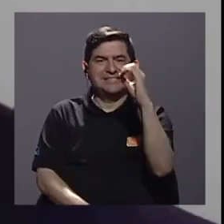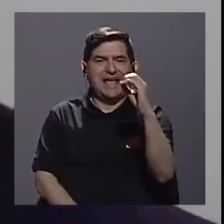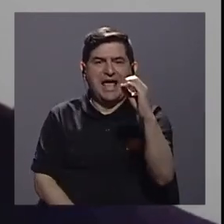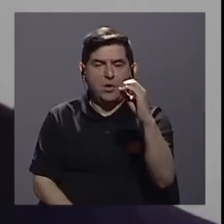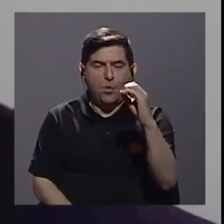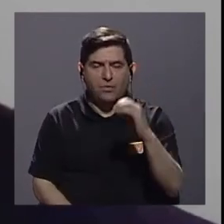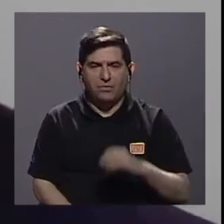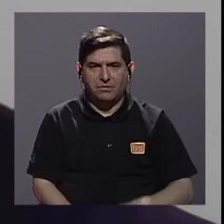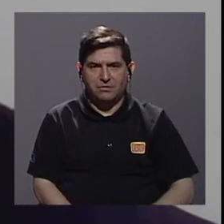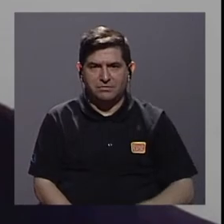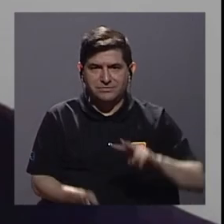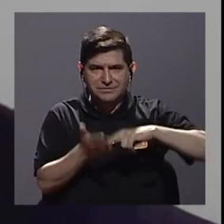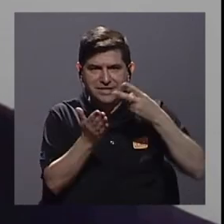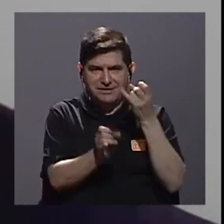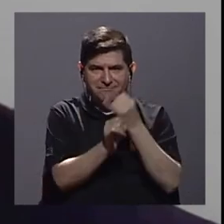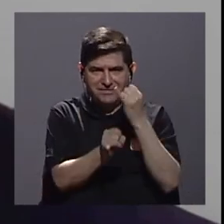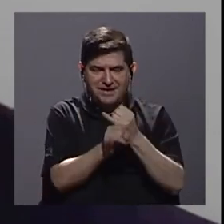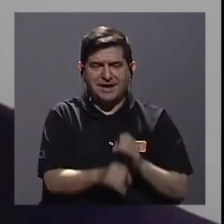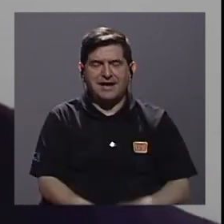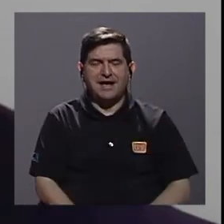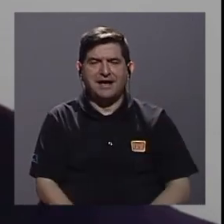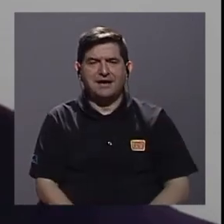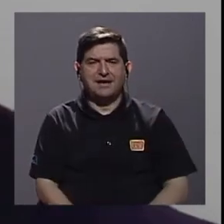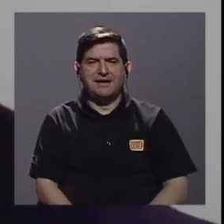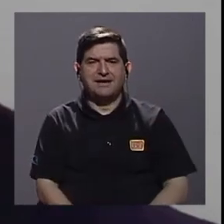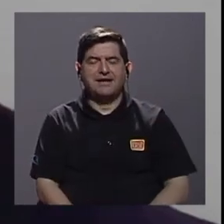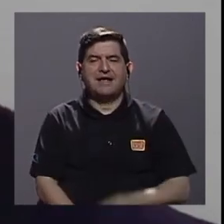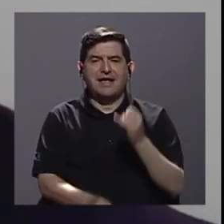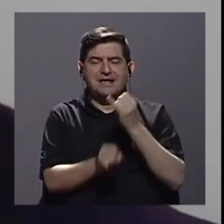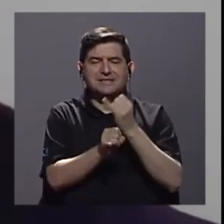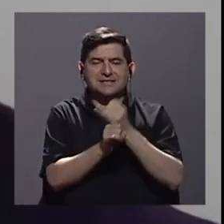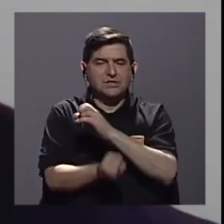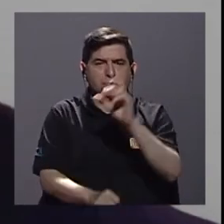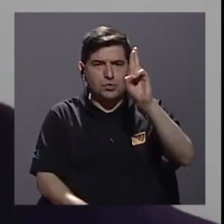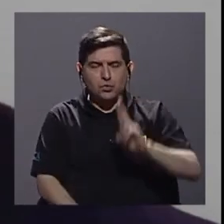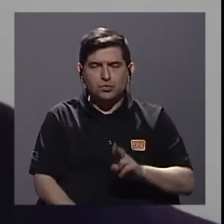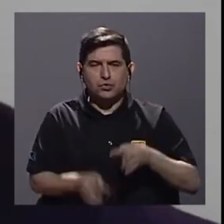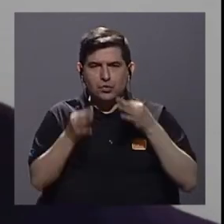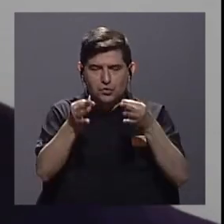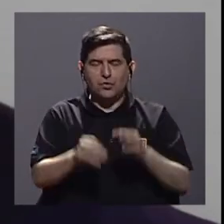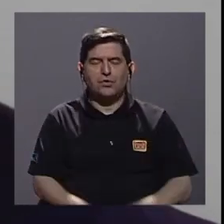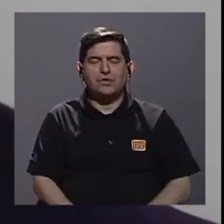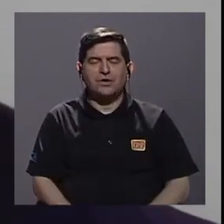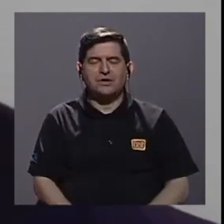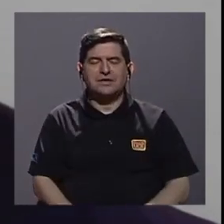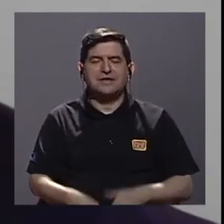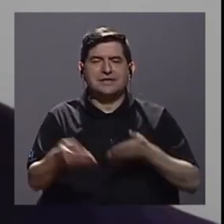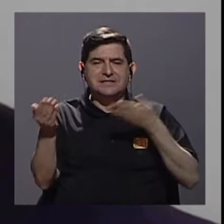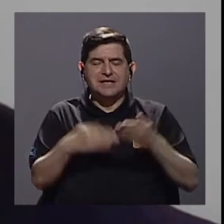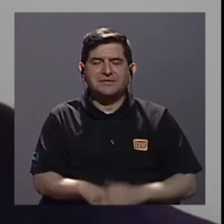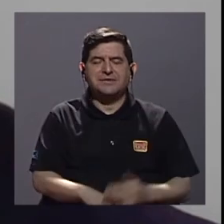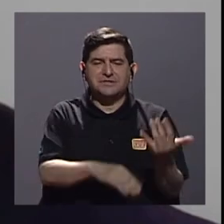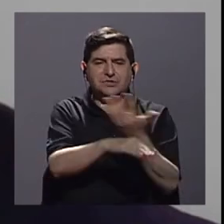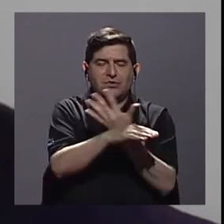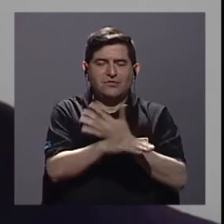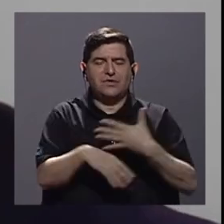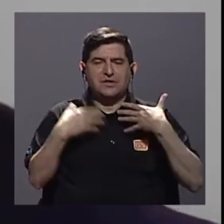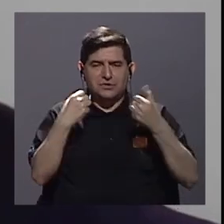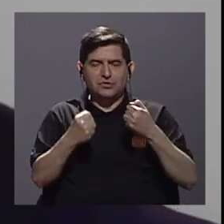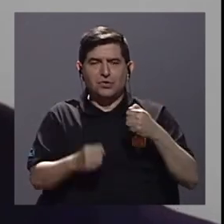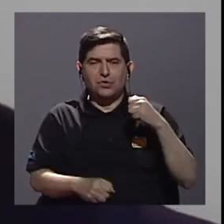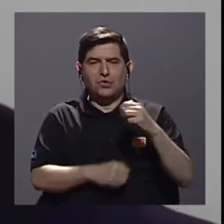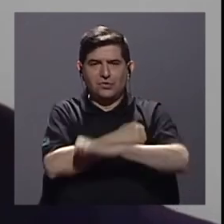¿verdad? Estamos hablando de instituciones como el Instituto Costarricense de Turismo, el Servicio Fitosanitario del Estado, el Consejo Técnico